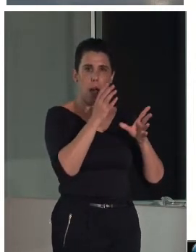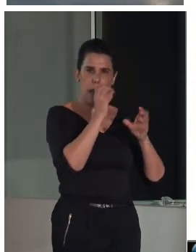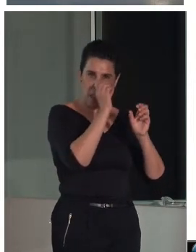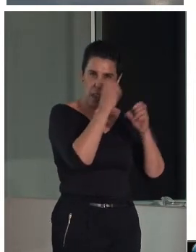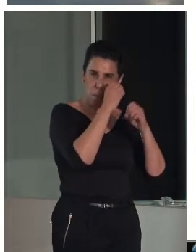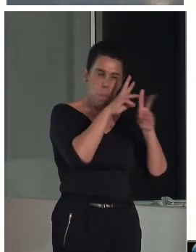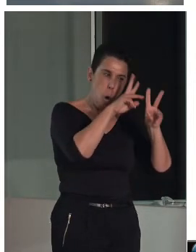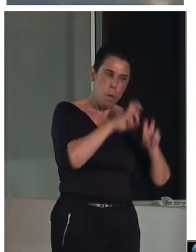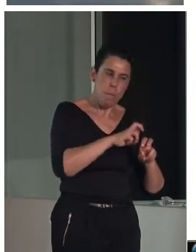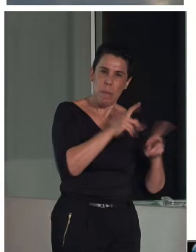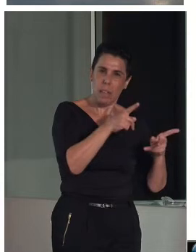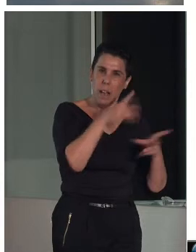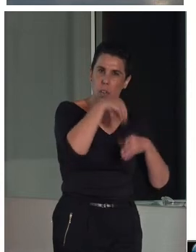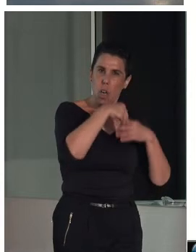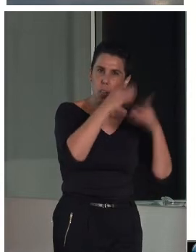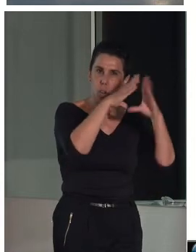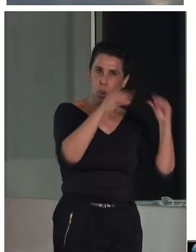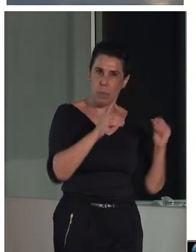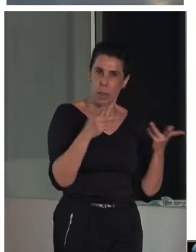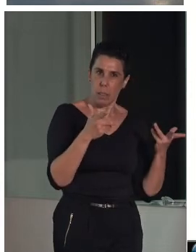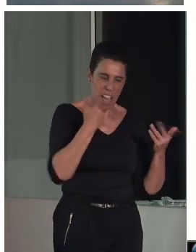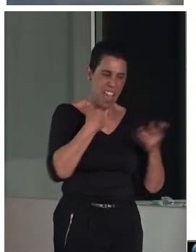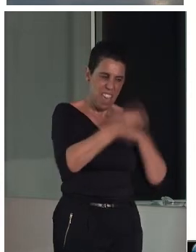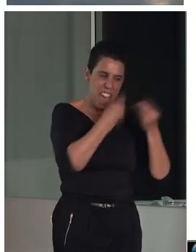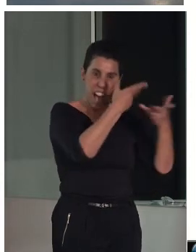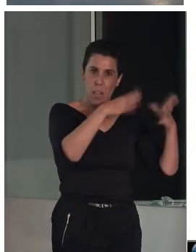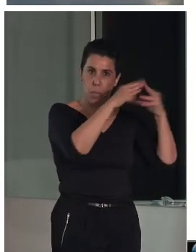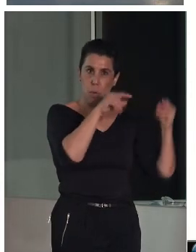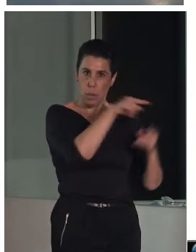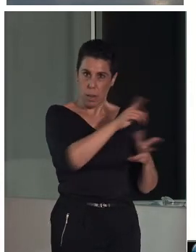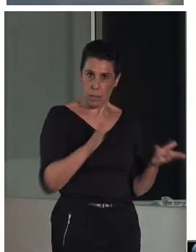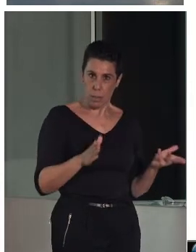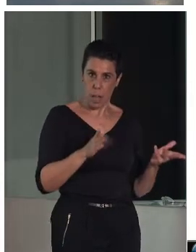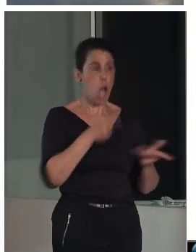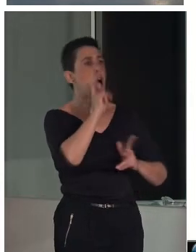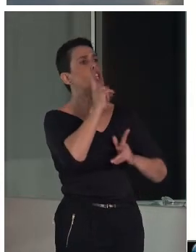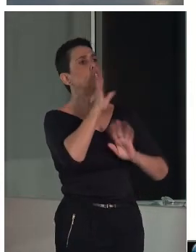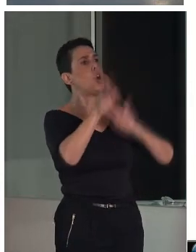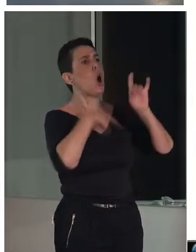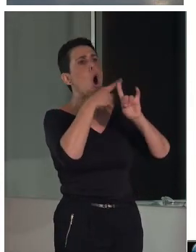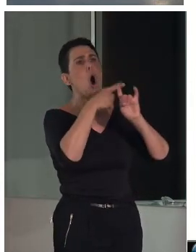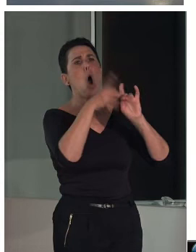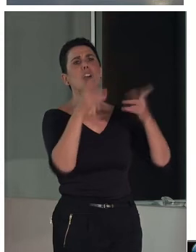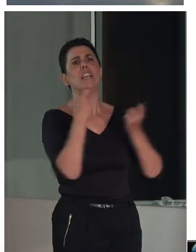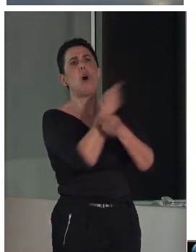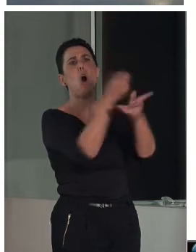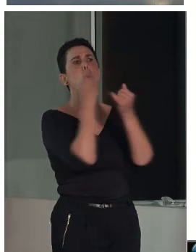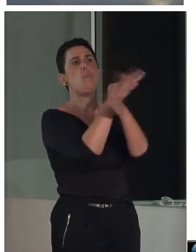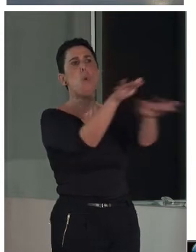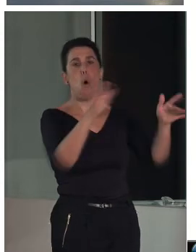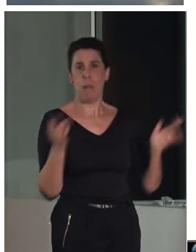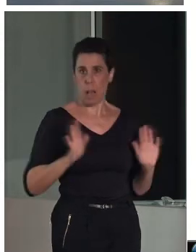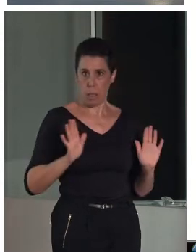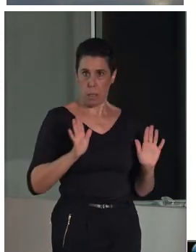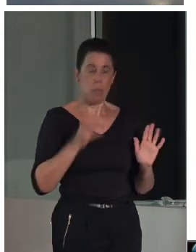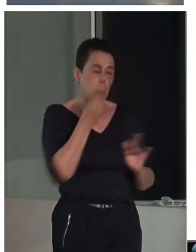hace en el ámbito universitario orientado a investigaciones que se queden en publicaciones. Que está muy bien. Hay que hacerlas. Es nuestra base